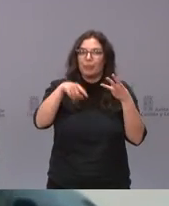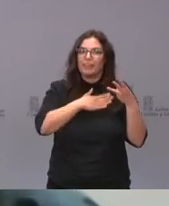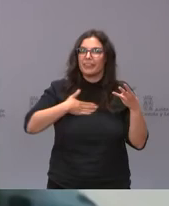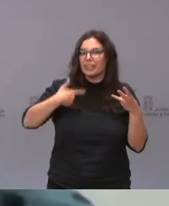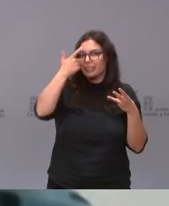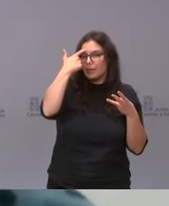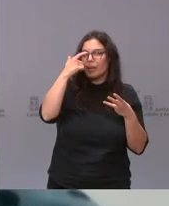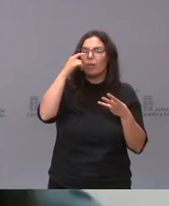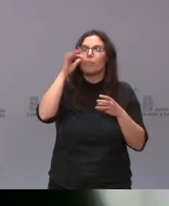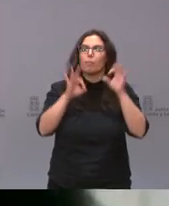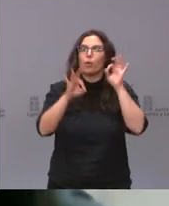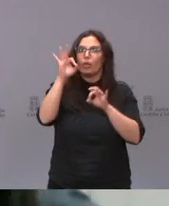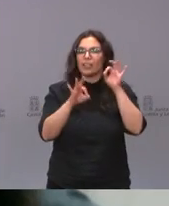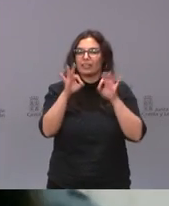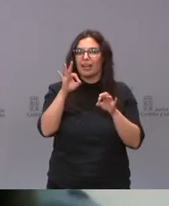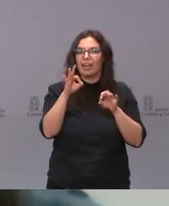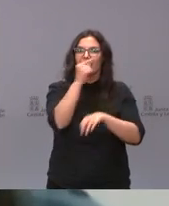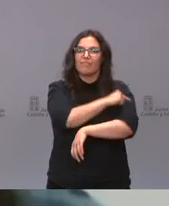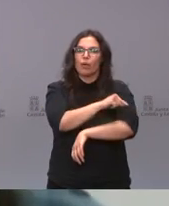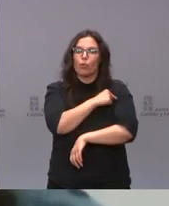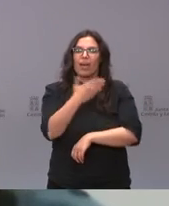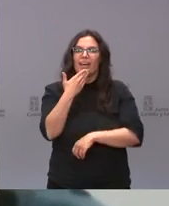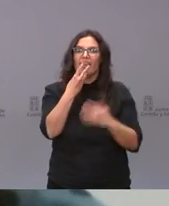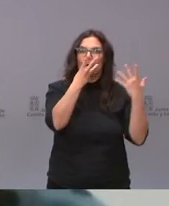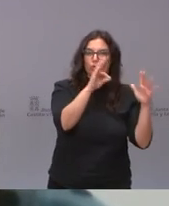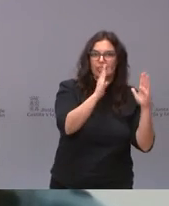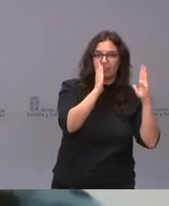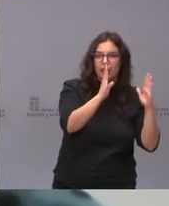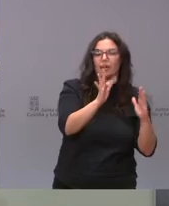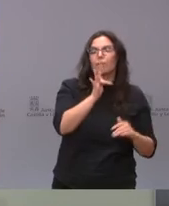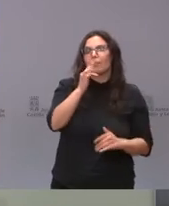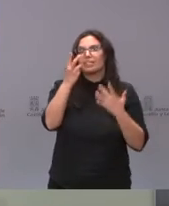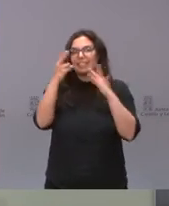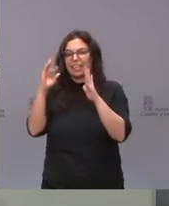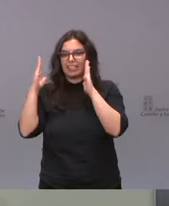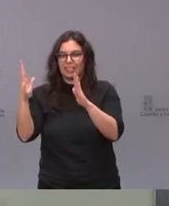porcentaje de vacunación de 80 y de 70 años por favor si nos puede detallar